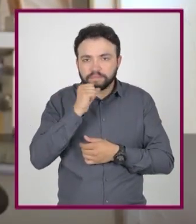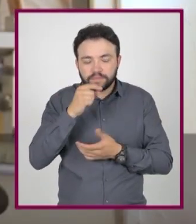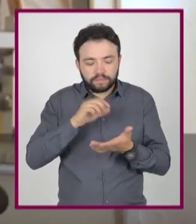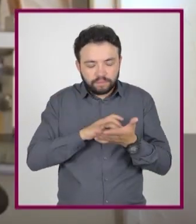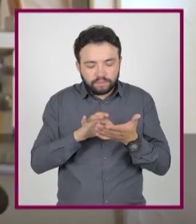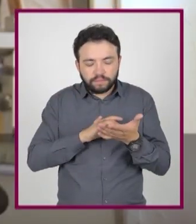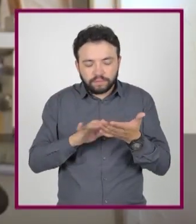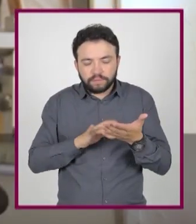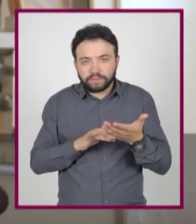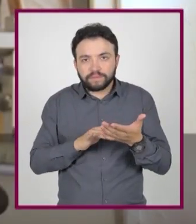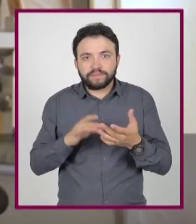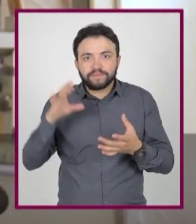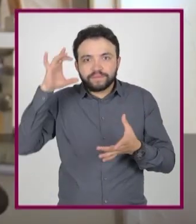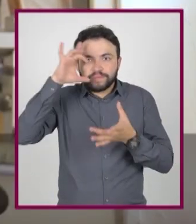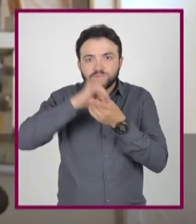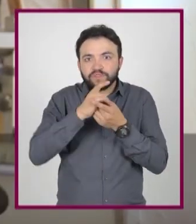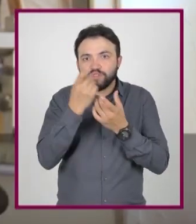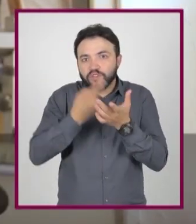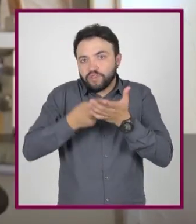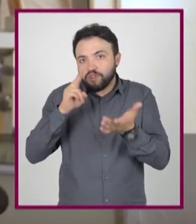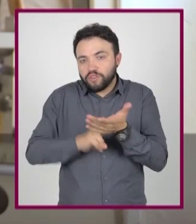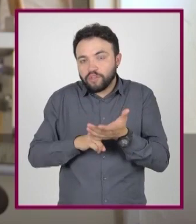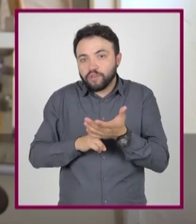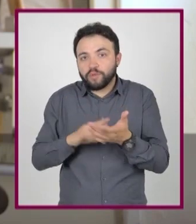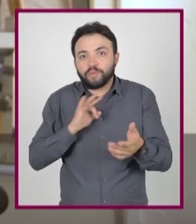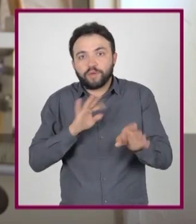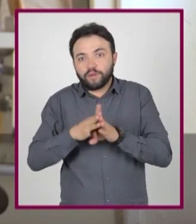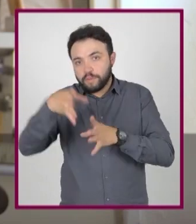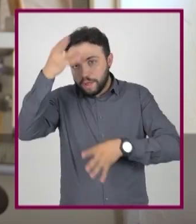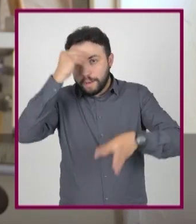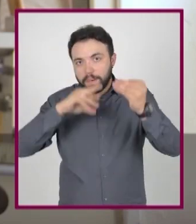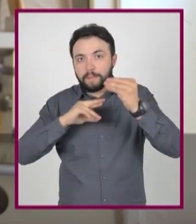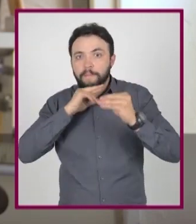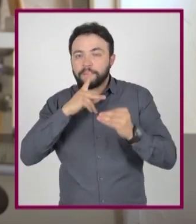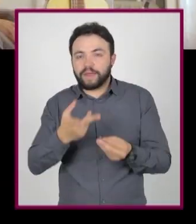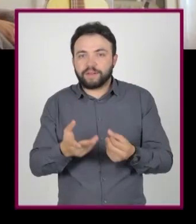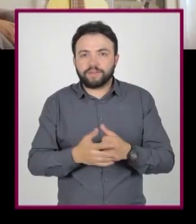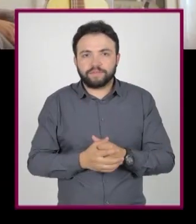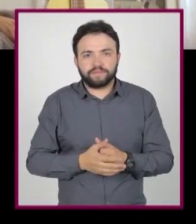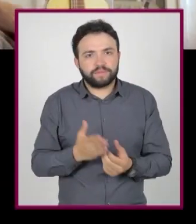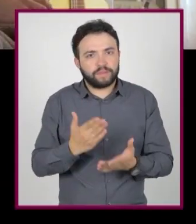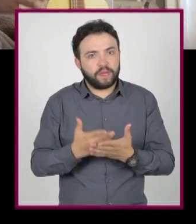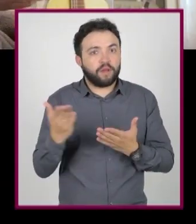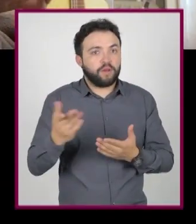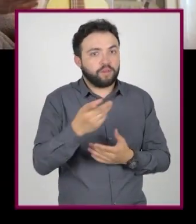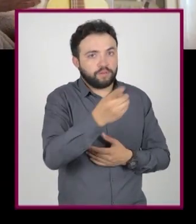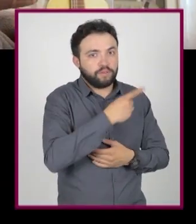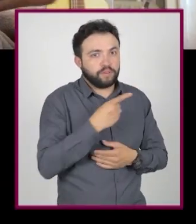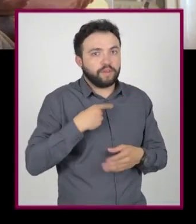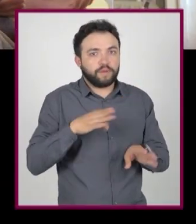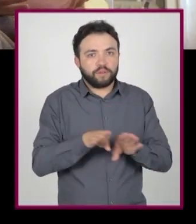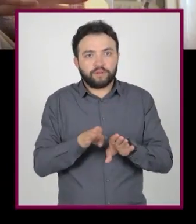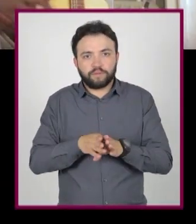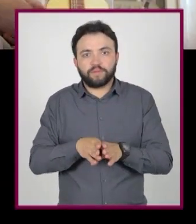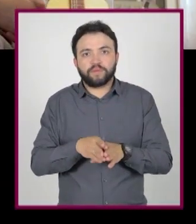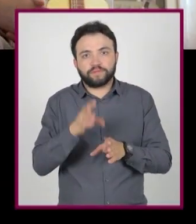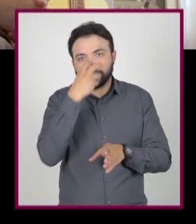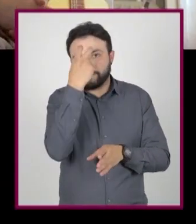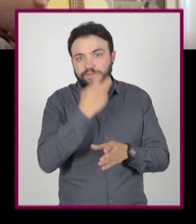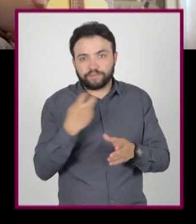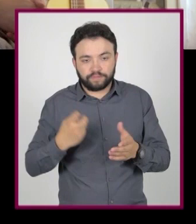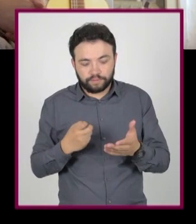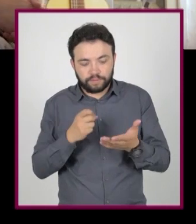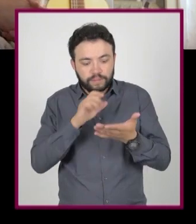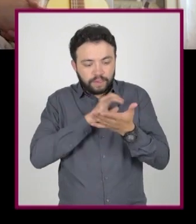sentidos puedas anclar al aprendizaje, te será más sencillo acceder a él en el futuro. Ahora tú me tendrás que leer tus apuntes.